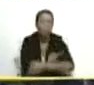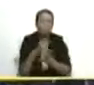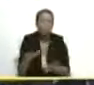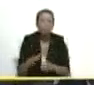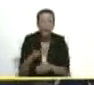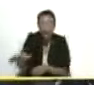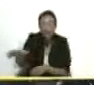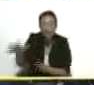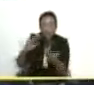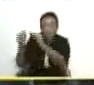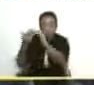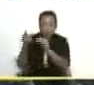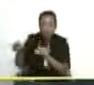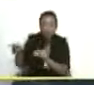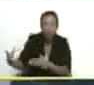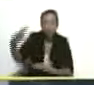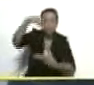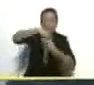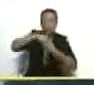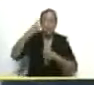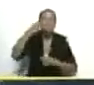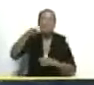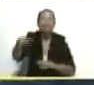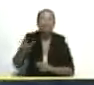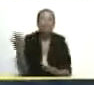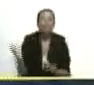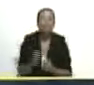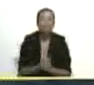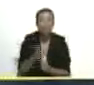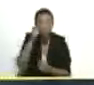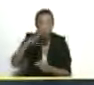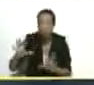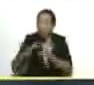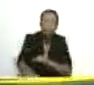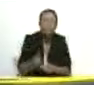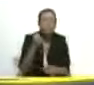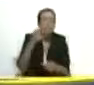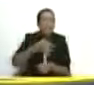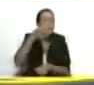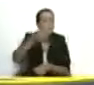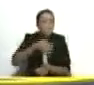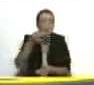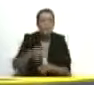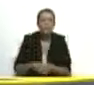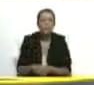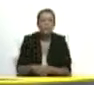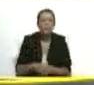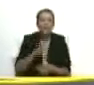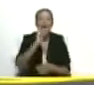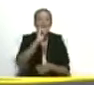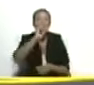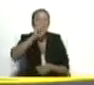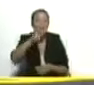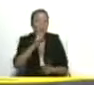Así debe ser el concepto. Somos pueblo. Le decía Ignacio Ramonet